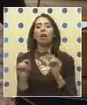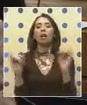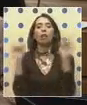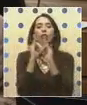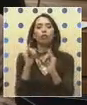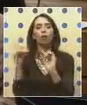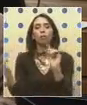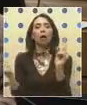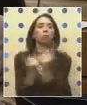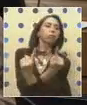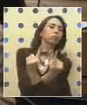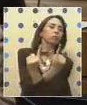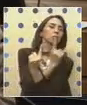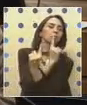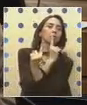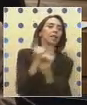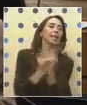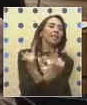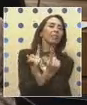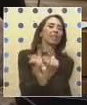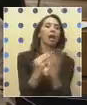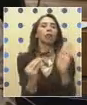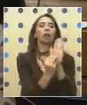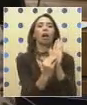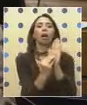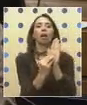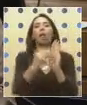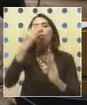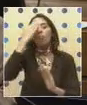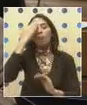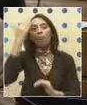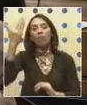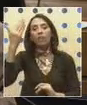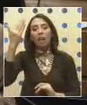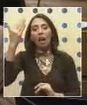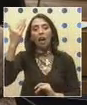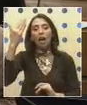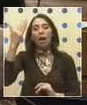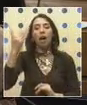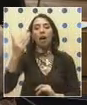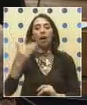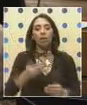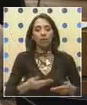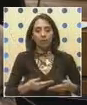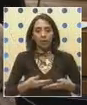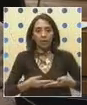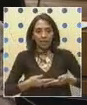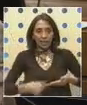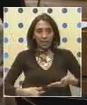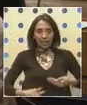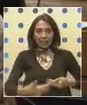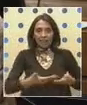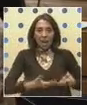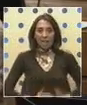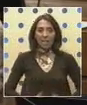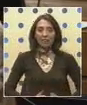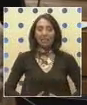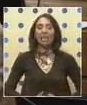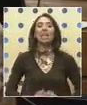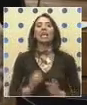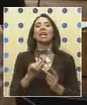manera indirecta, de poder establecer el día del niño del que está por nacer y de la adopción.